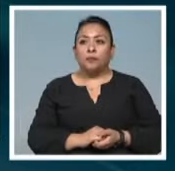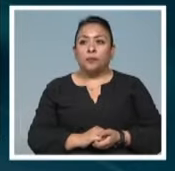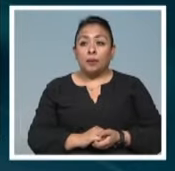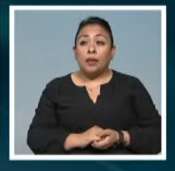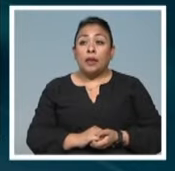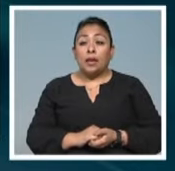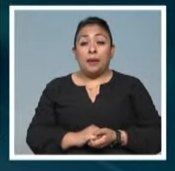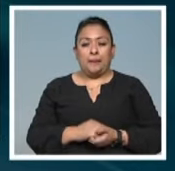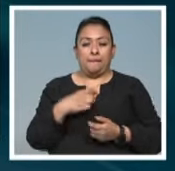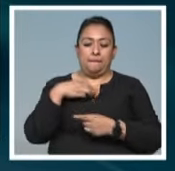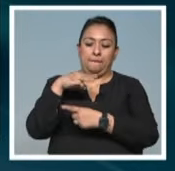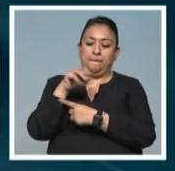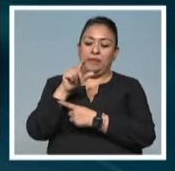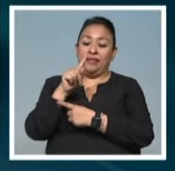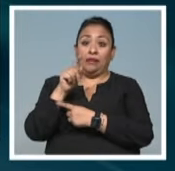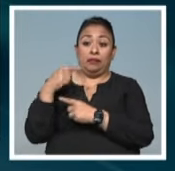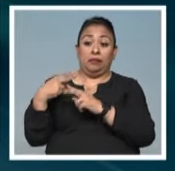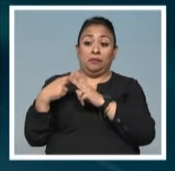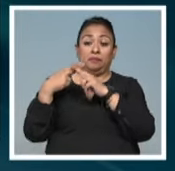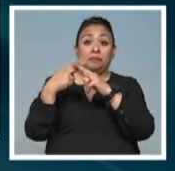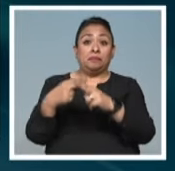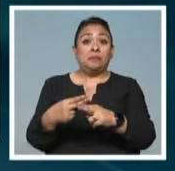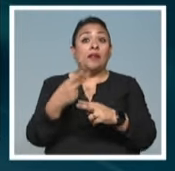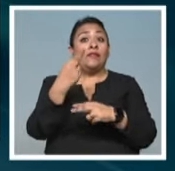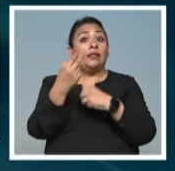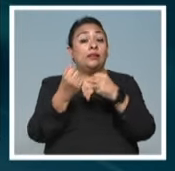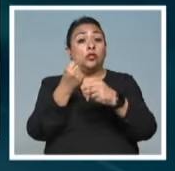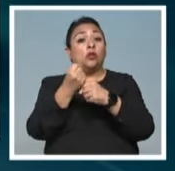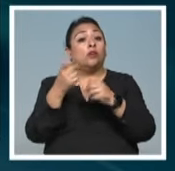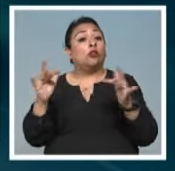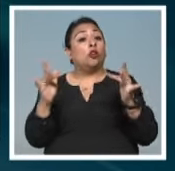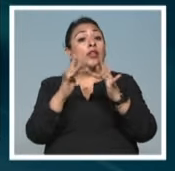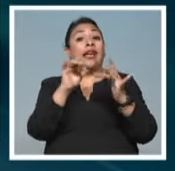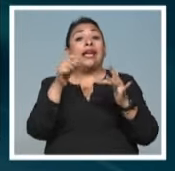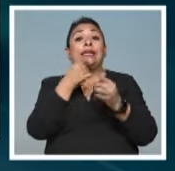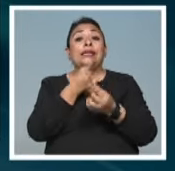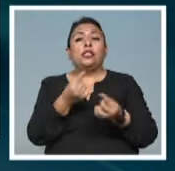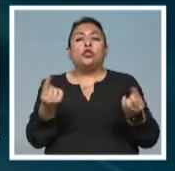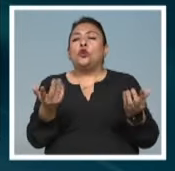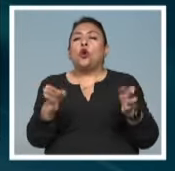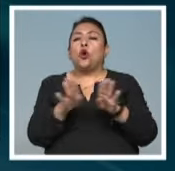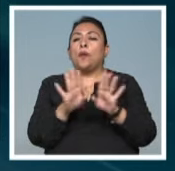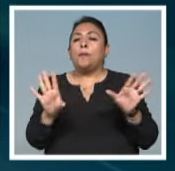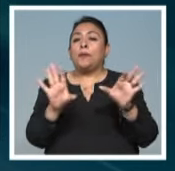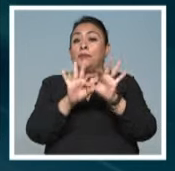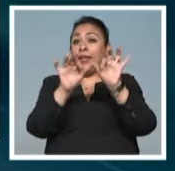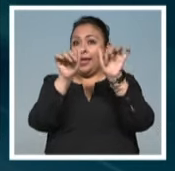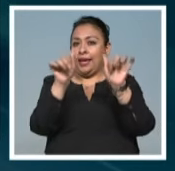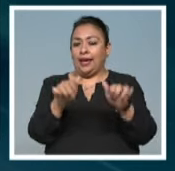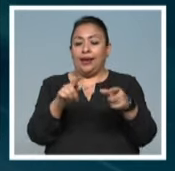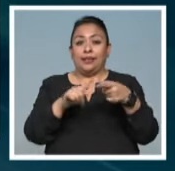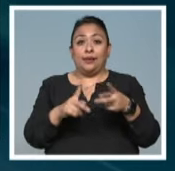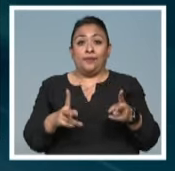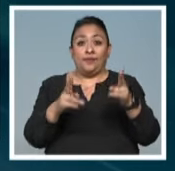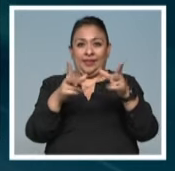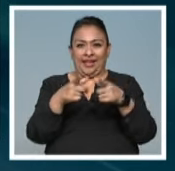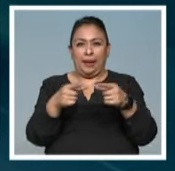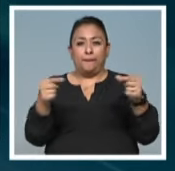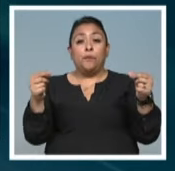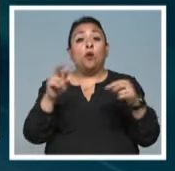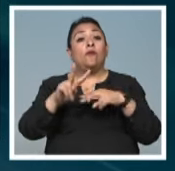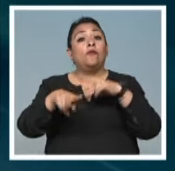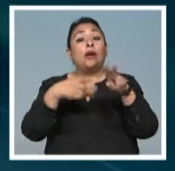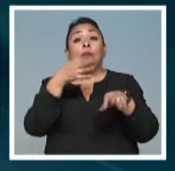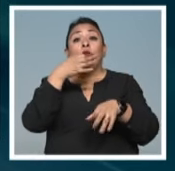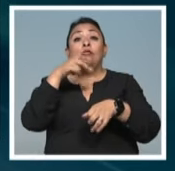La Mata Tena cumple un cuarto de siglo conectando a las infancias por medio del arte. Y en Rincón Nipón acudiremos al Festival